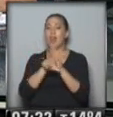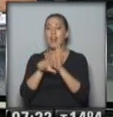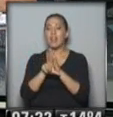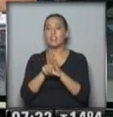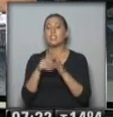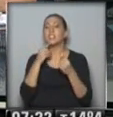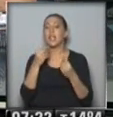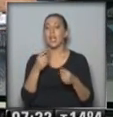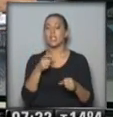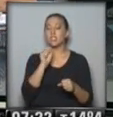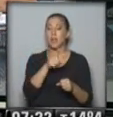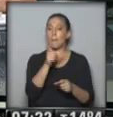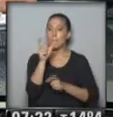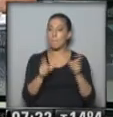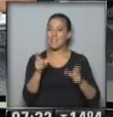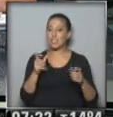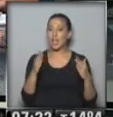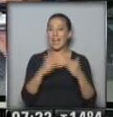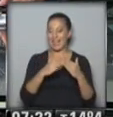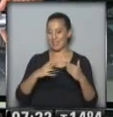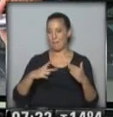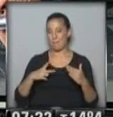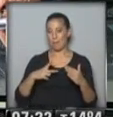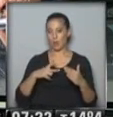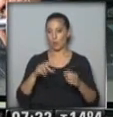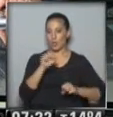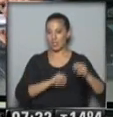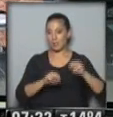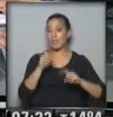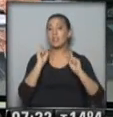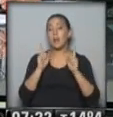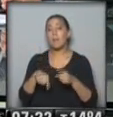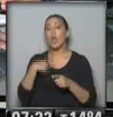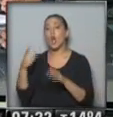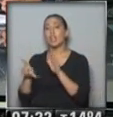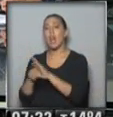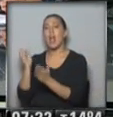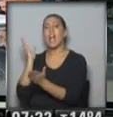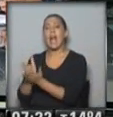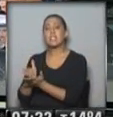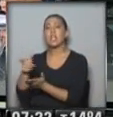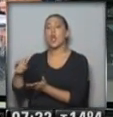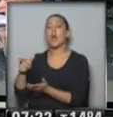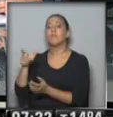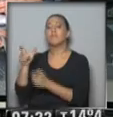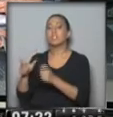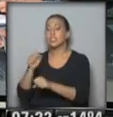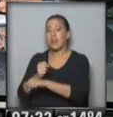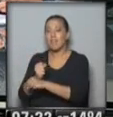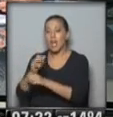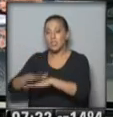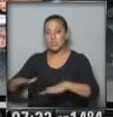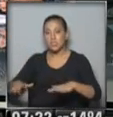régimen laboral de personal de casas particulares y también la ley que castiga la promoción del trabajo infantil. Durante el discurso también hizo